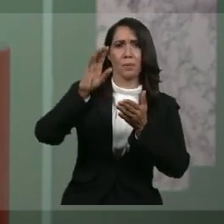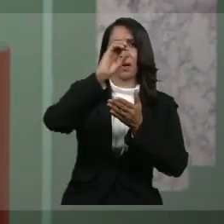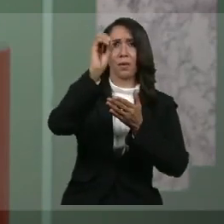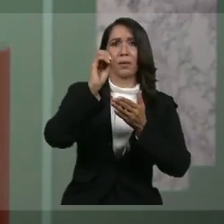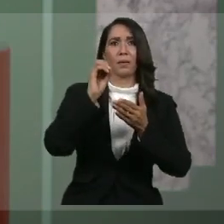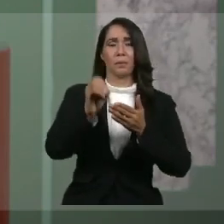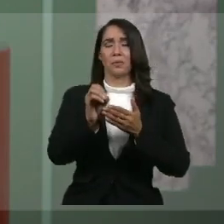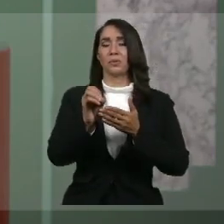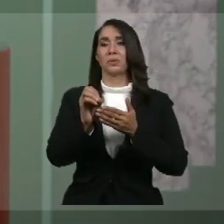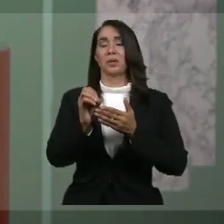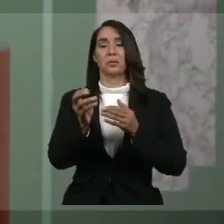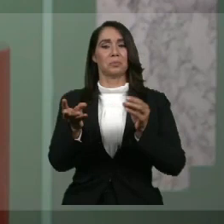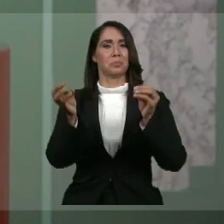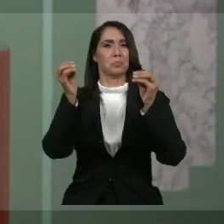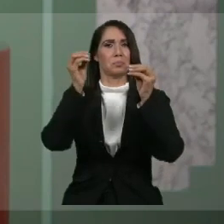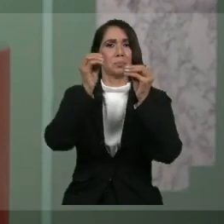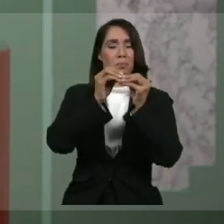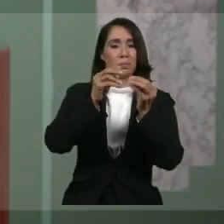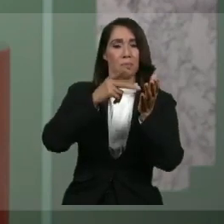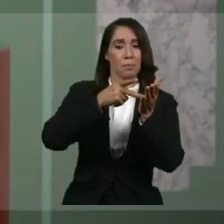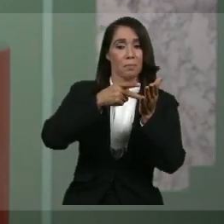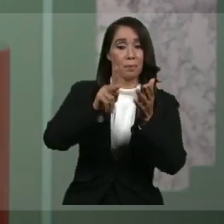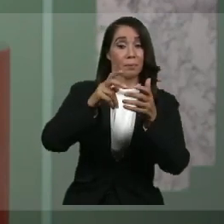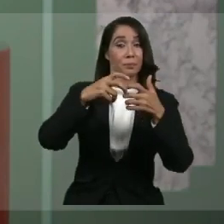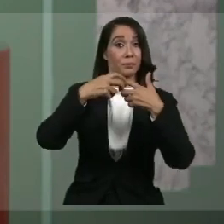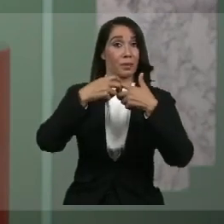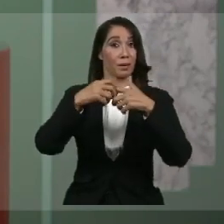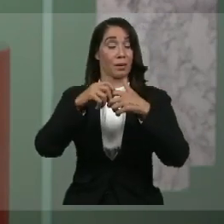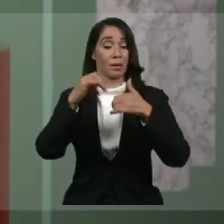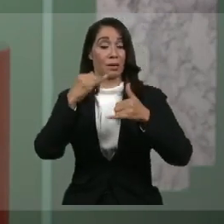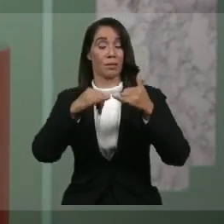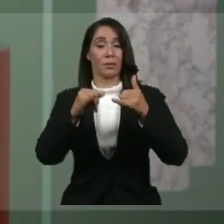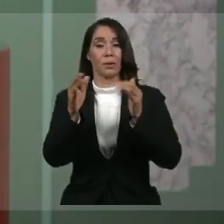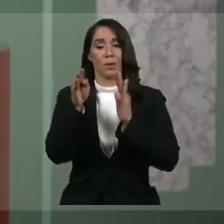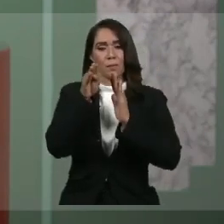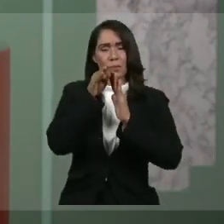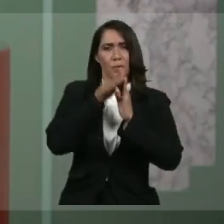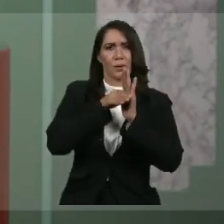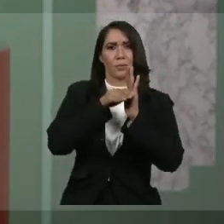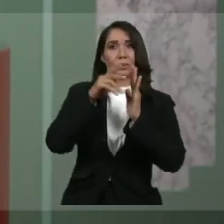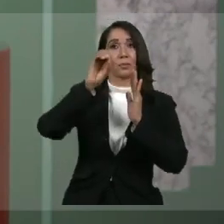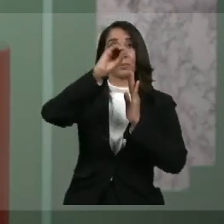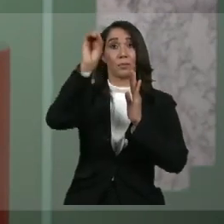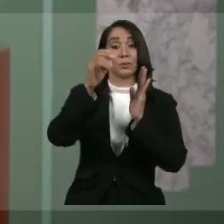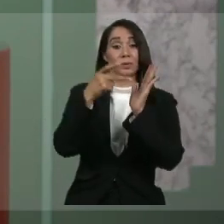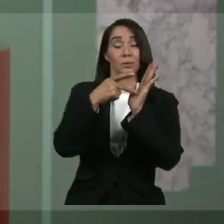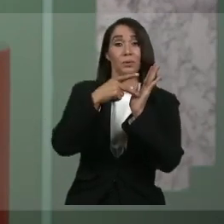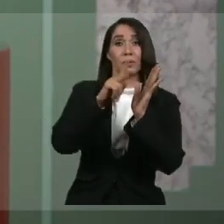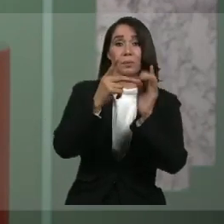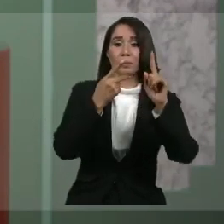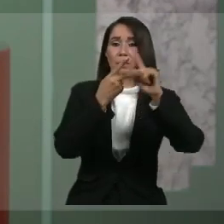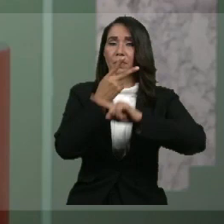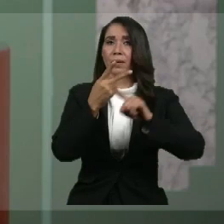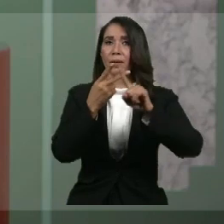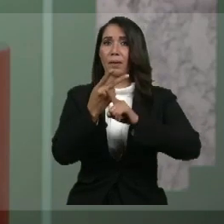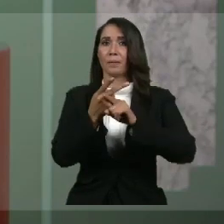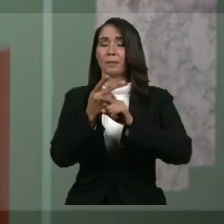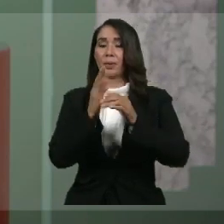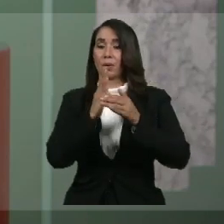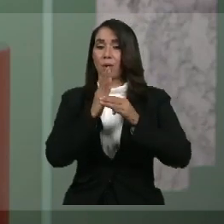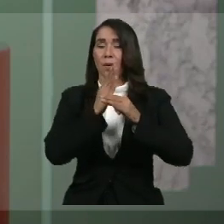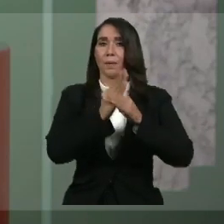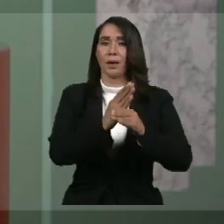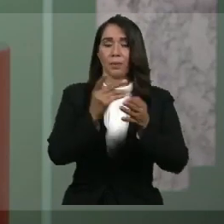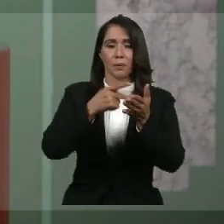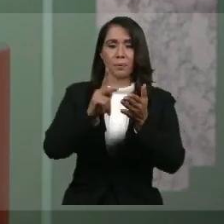otorgado más créditos a las empresas. Hemos reducido las tasas de intereses y congelado el pago de